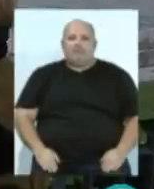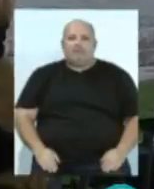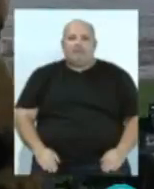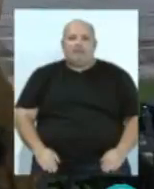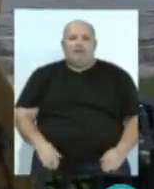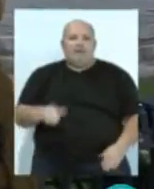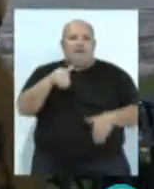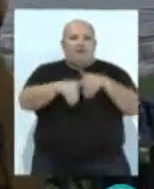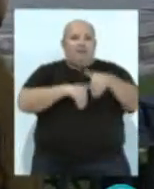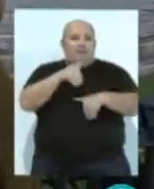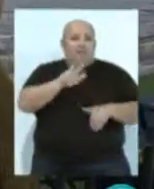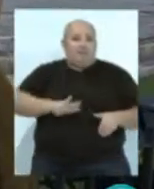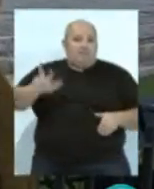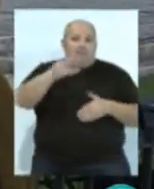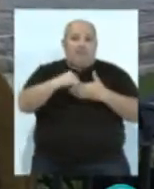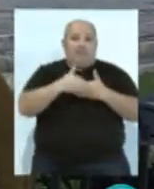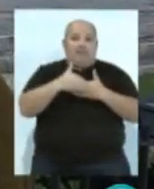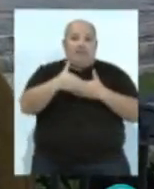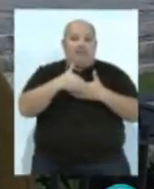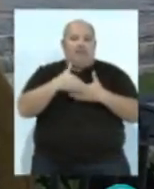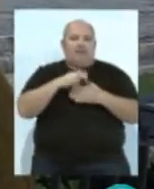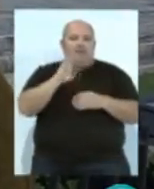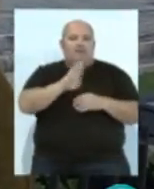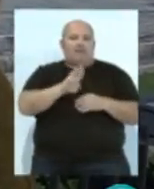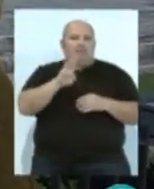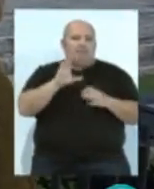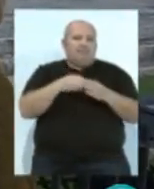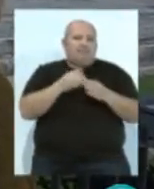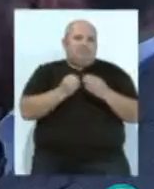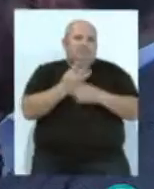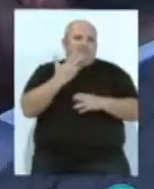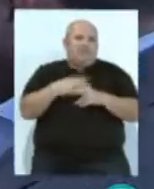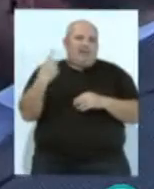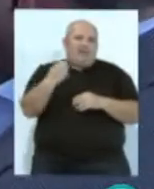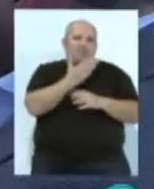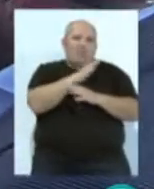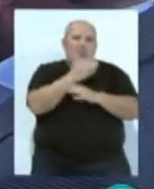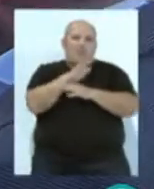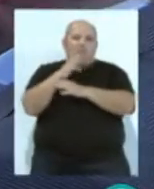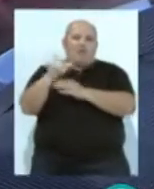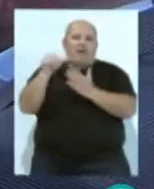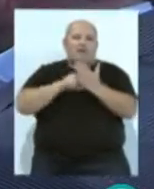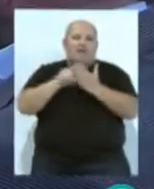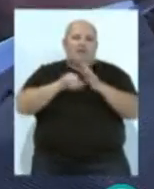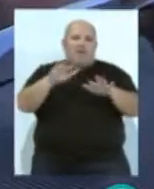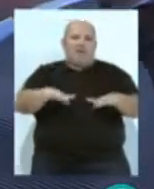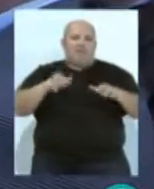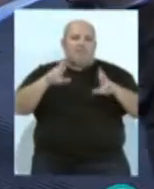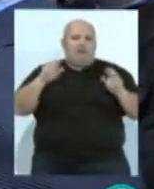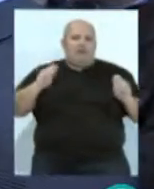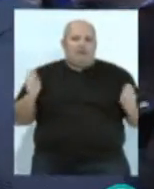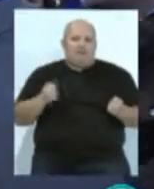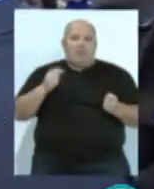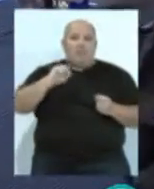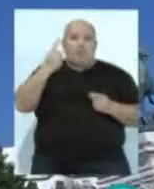Con las elecciones nacionales a la vuelta de la esquina los partidos arrancan motores y comienzan a celebrar actos pre-campaña.